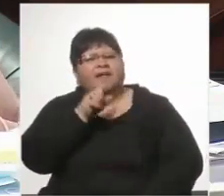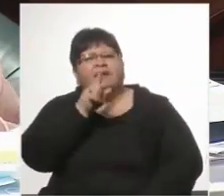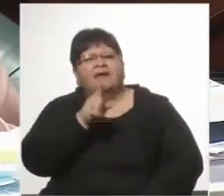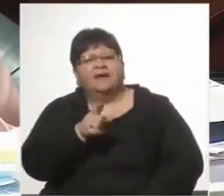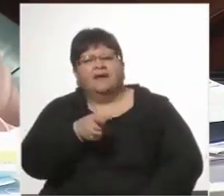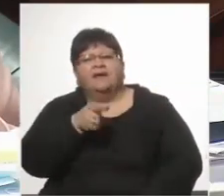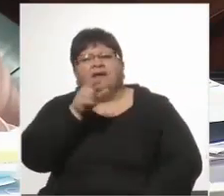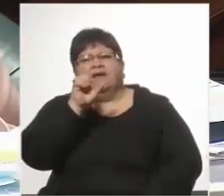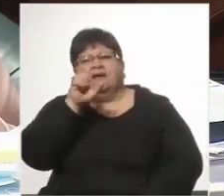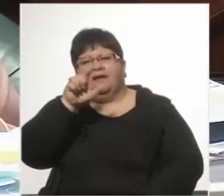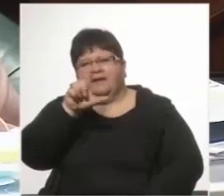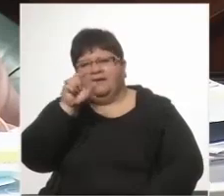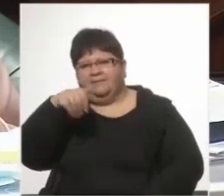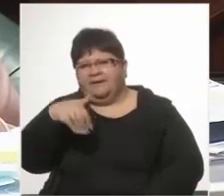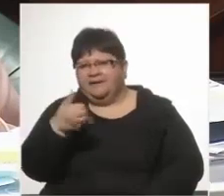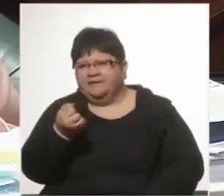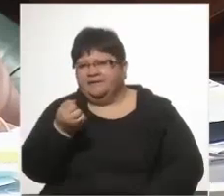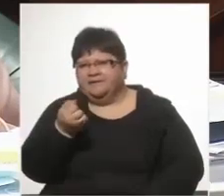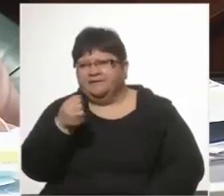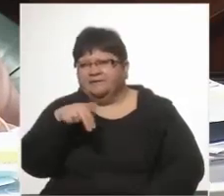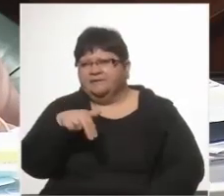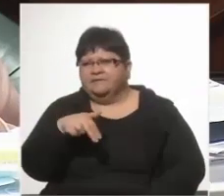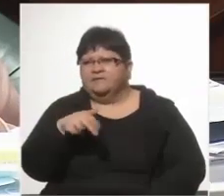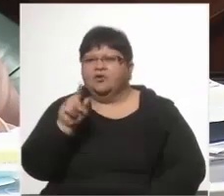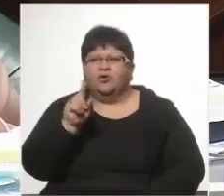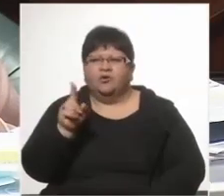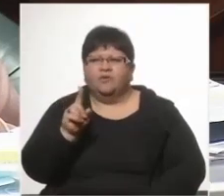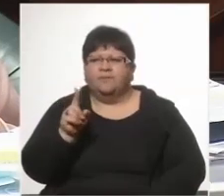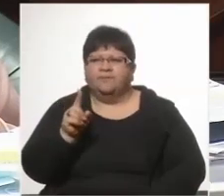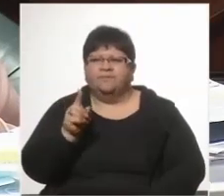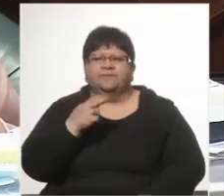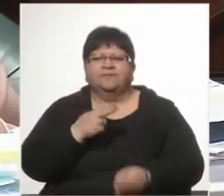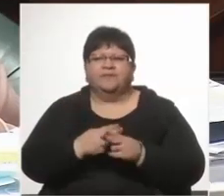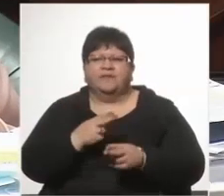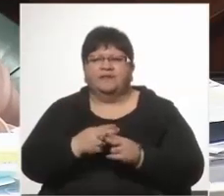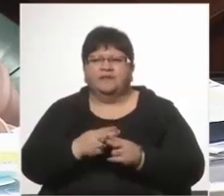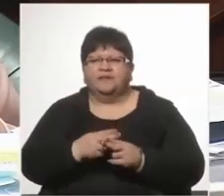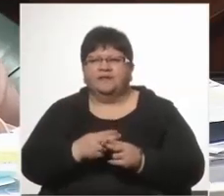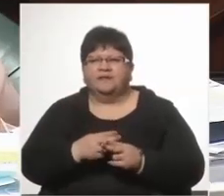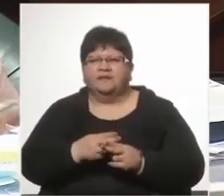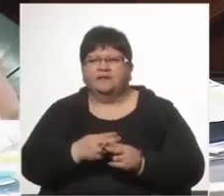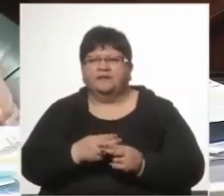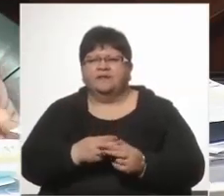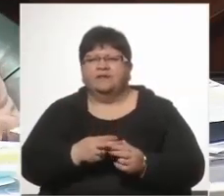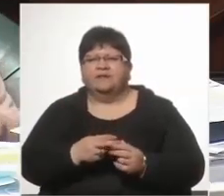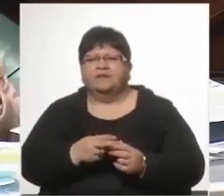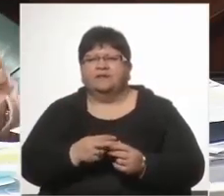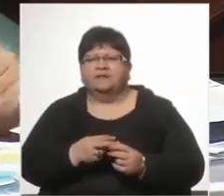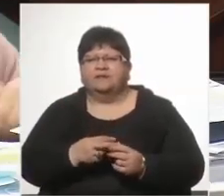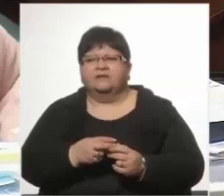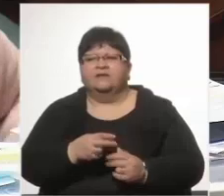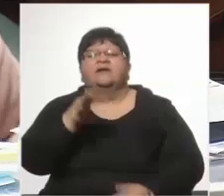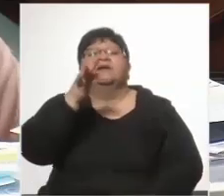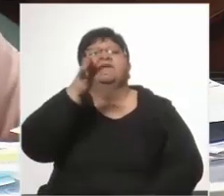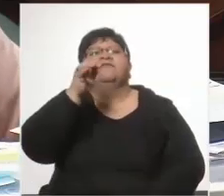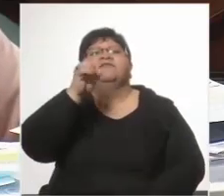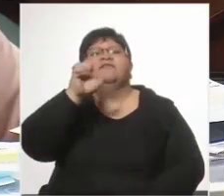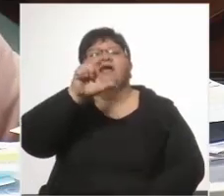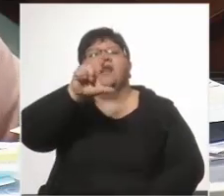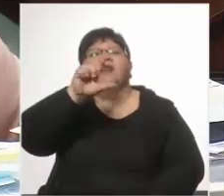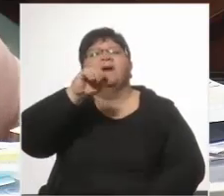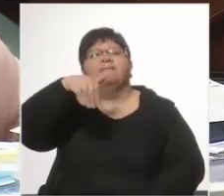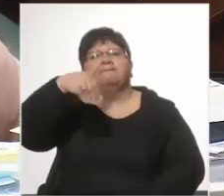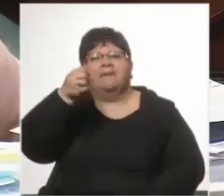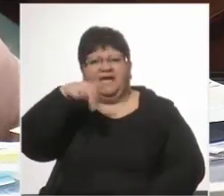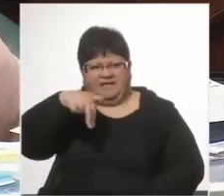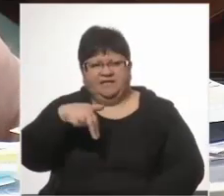pobre Macarina, del caso, ¿cómo se llama el de las armas? Bueno, ya me voy acordar. Felman, perdón. Del caso